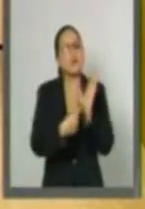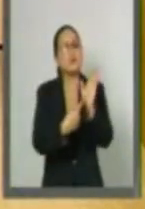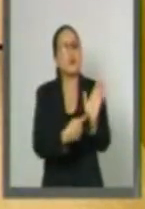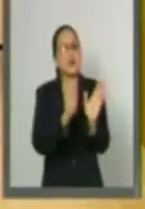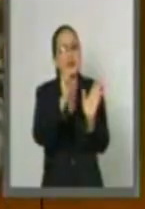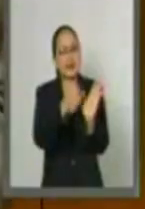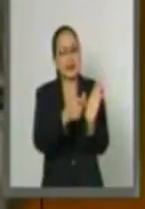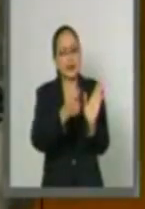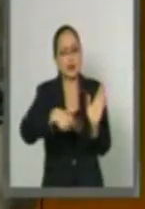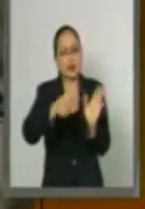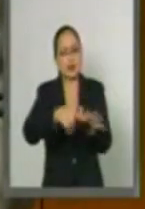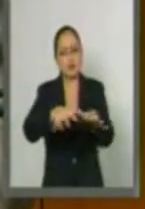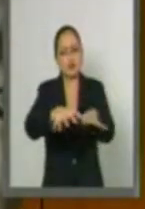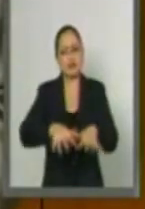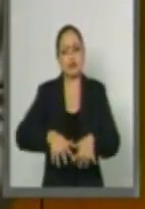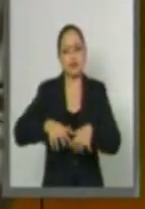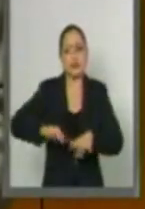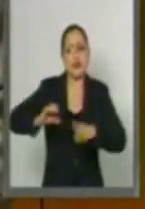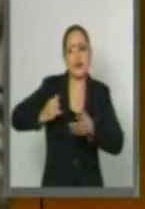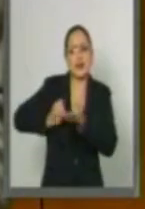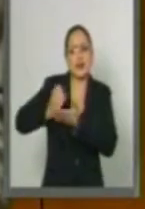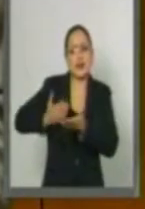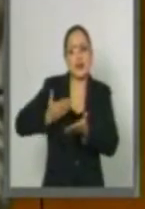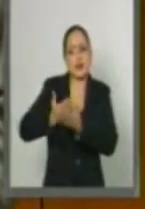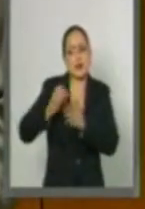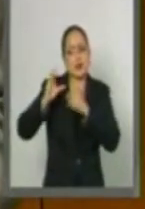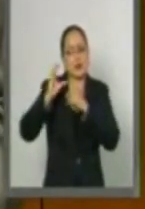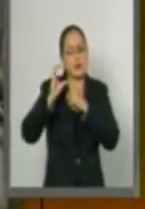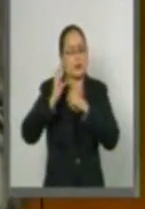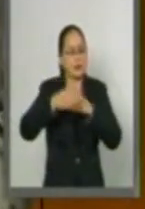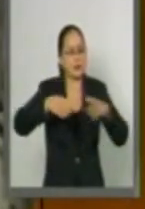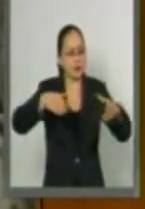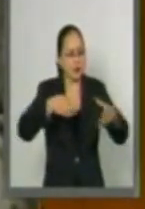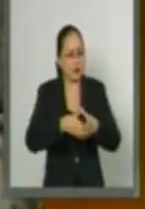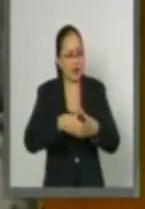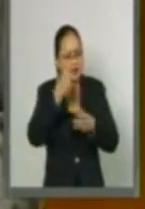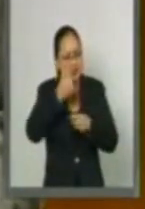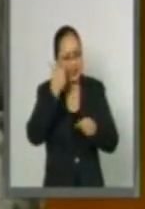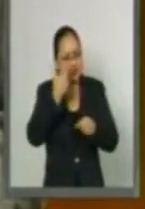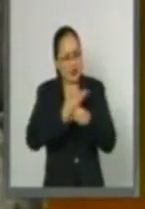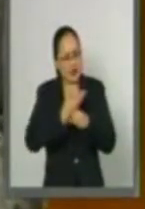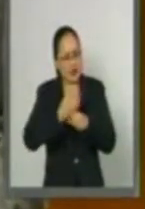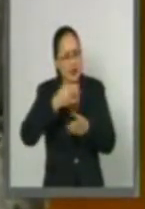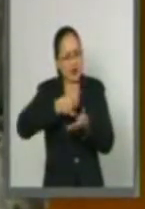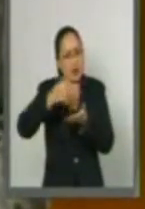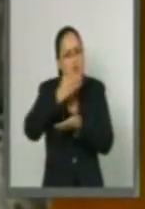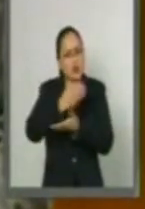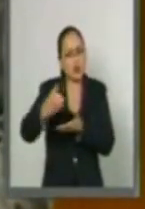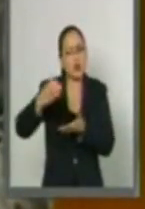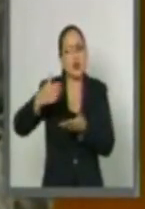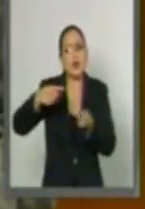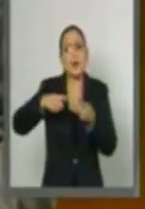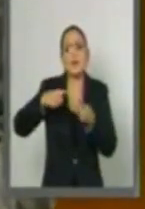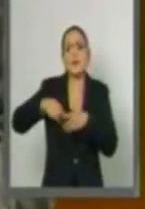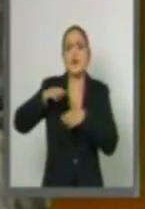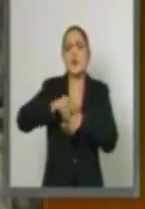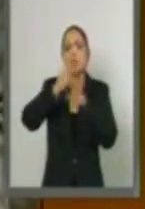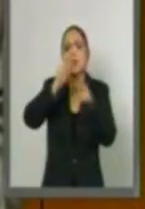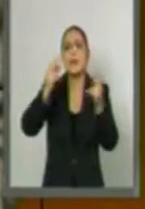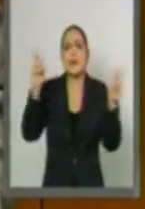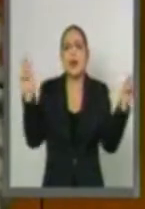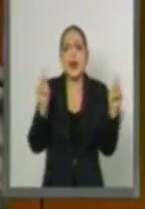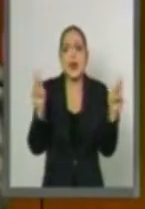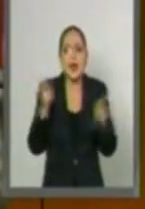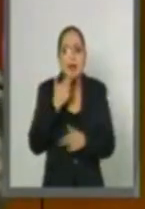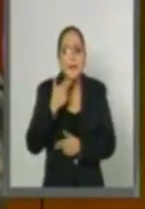el dictamen de la Comisión de Agricultura y Ganadería, la proposición de punto de acuerdo relativo a la actividad apícola de nuestro país,